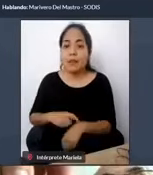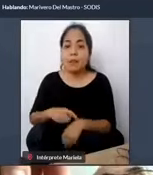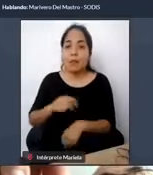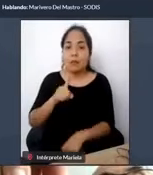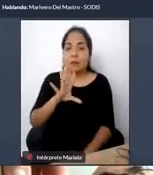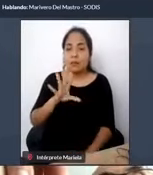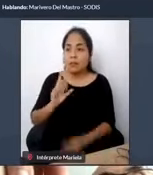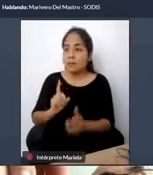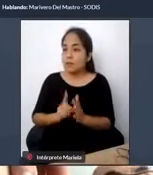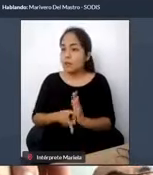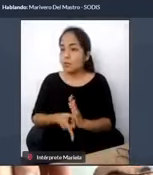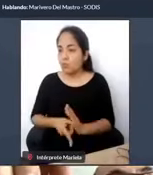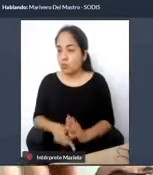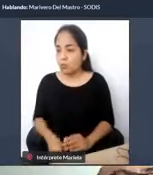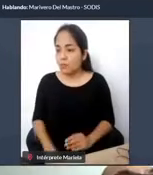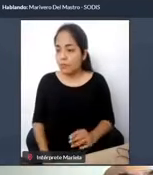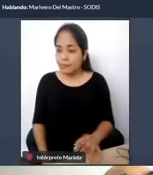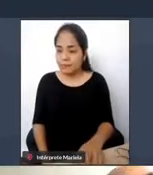participación.